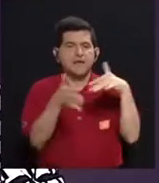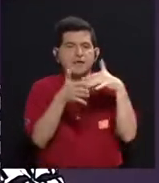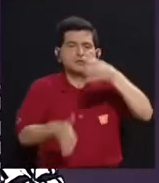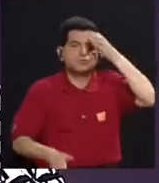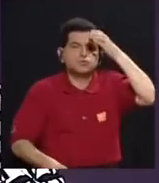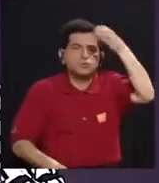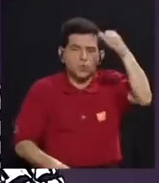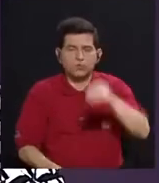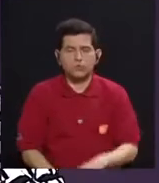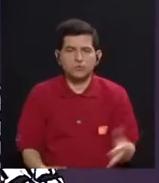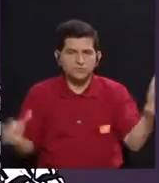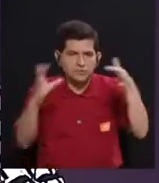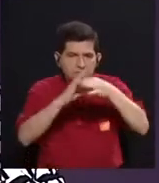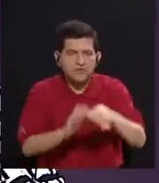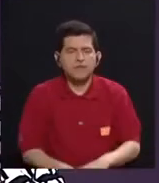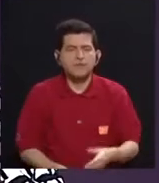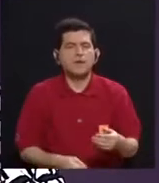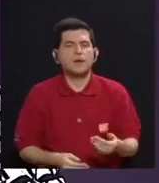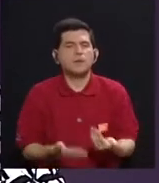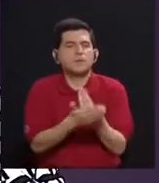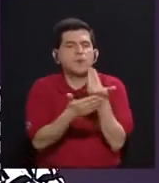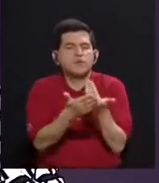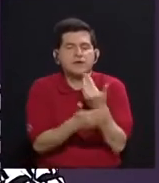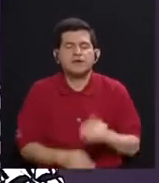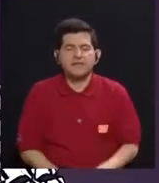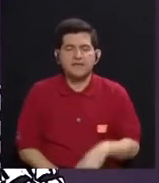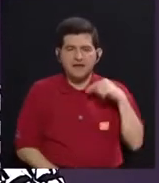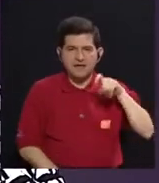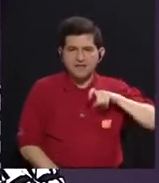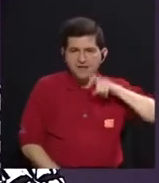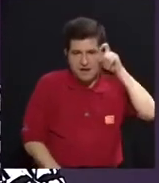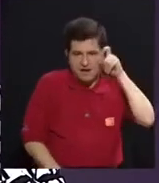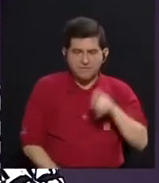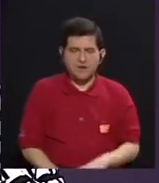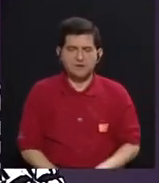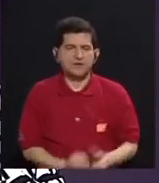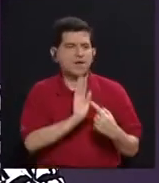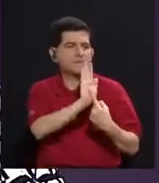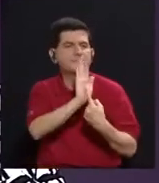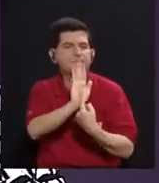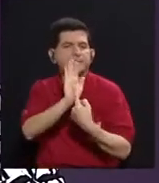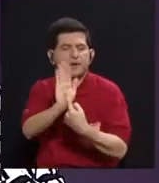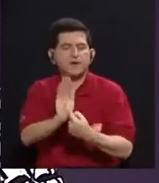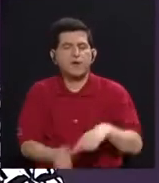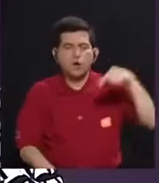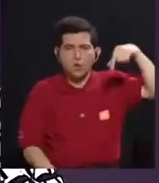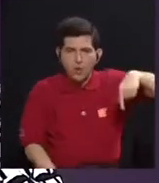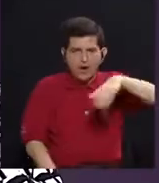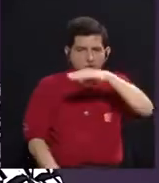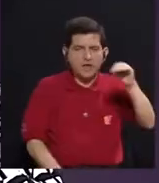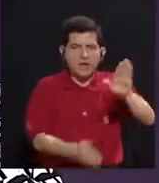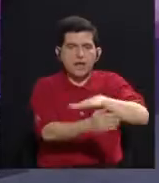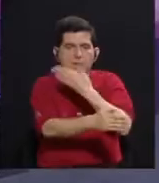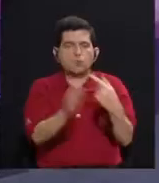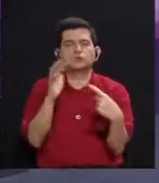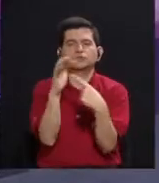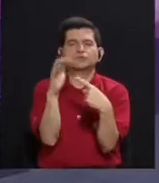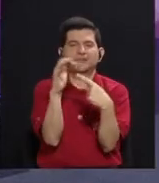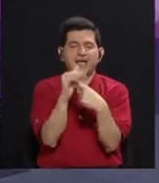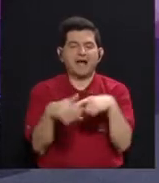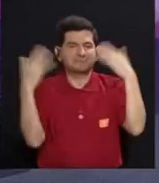culturales acerca de modernidad, género, performatividad queer y música popular.